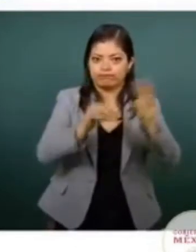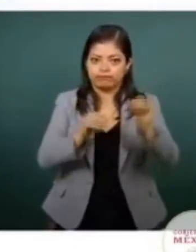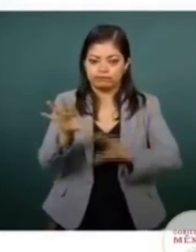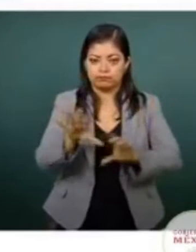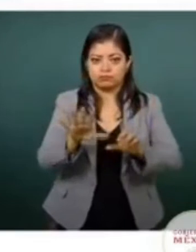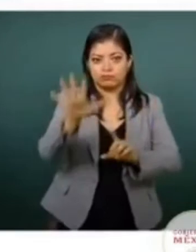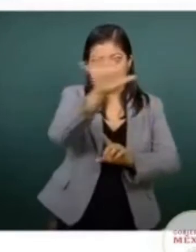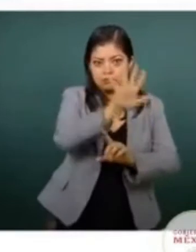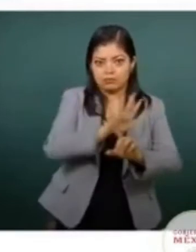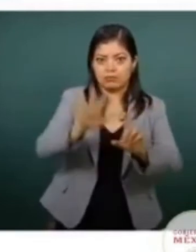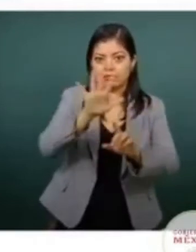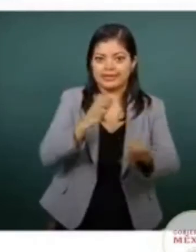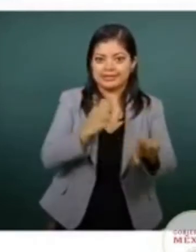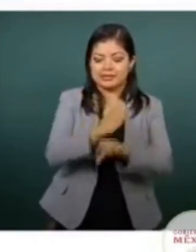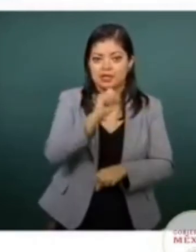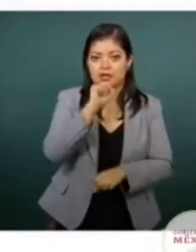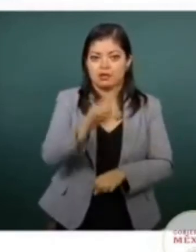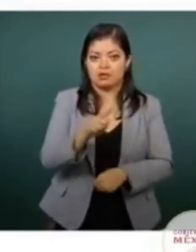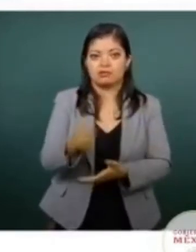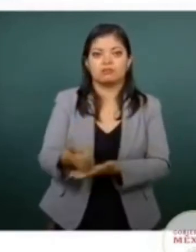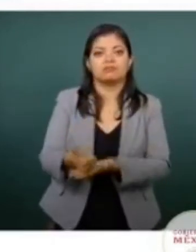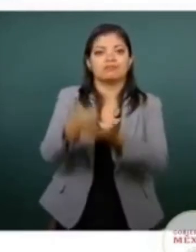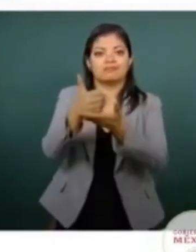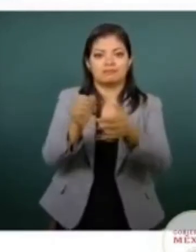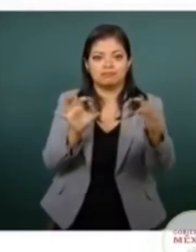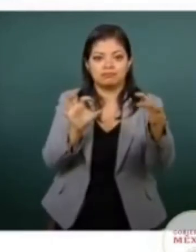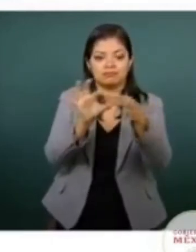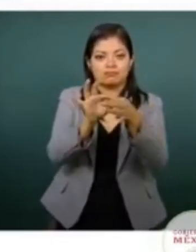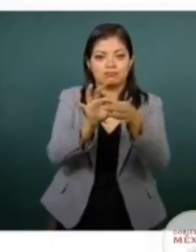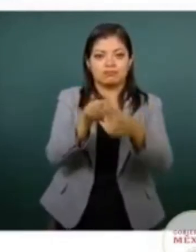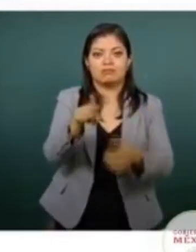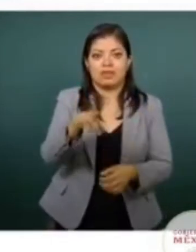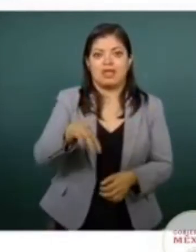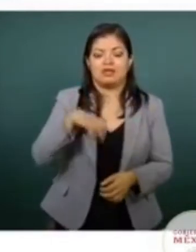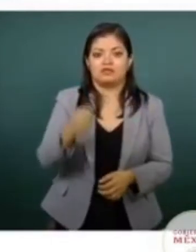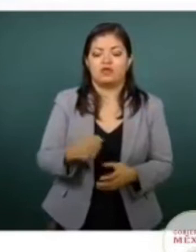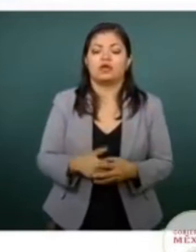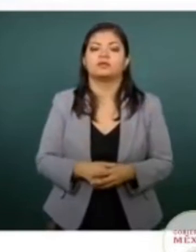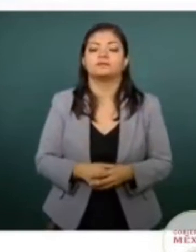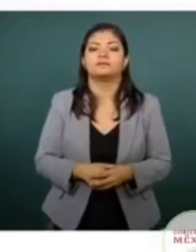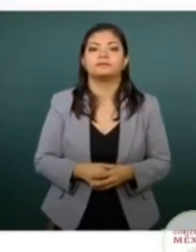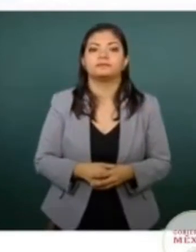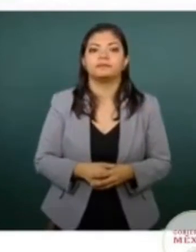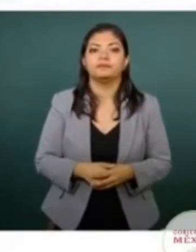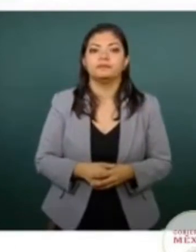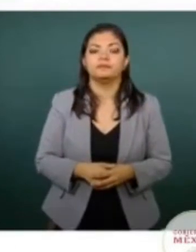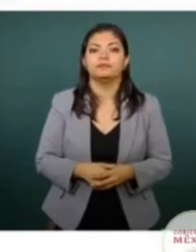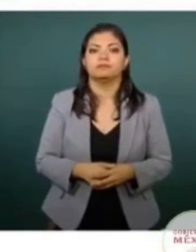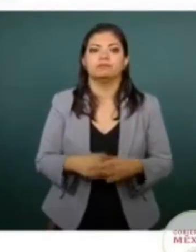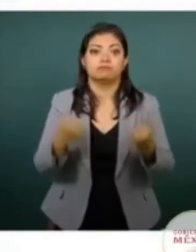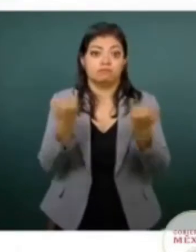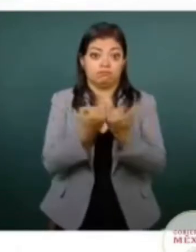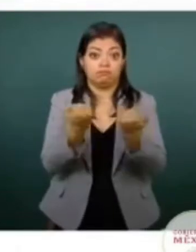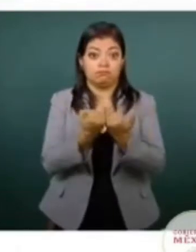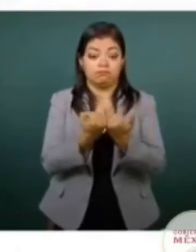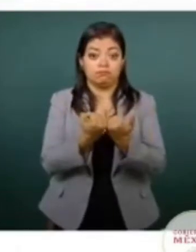coadyuvando con el esfuerzo que se realiza. Y que sumado a lo